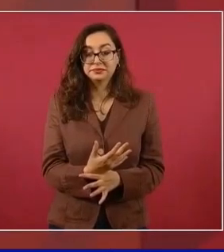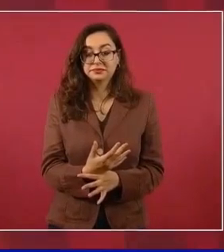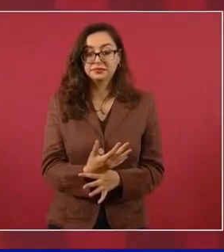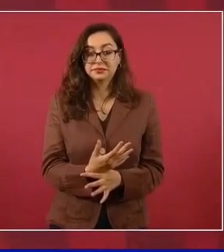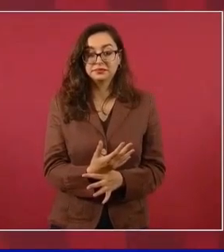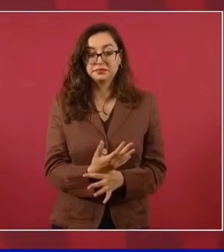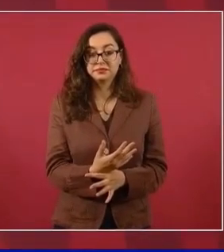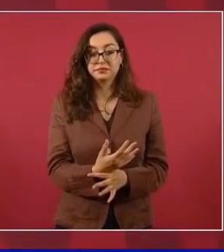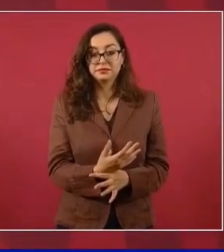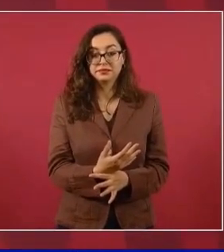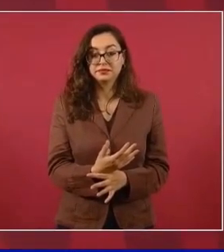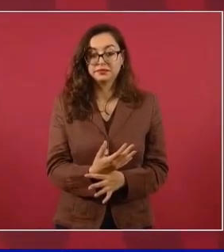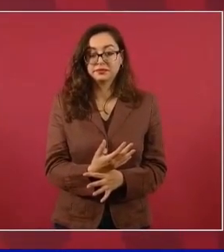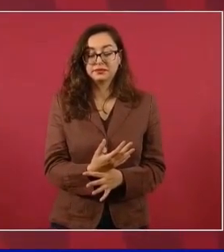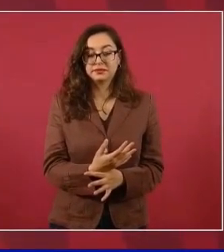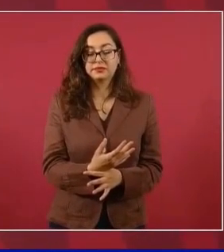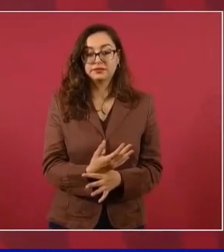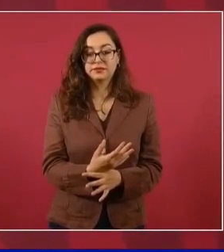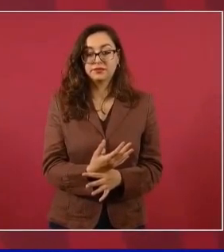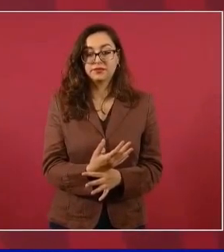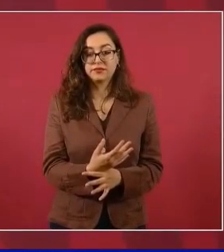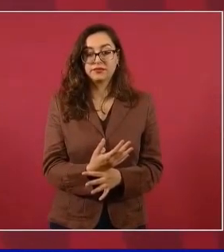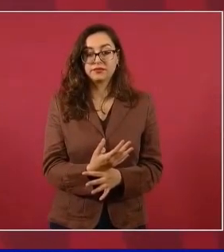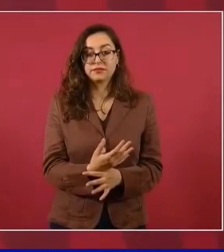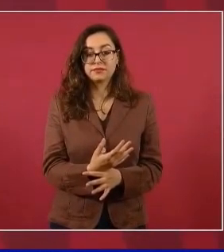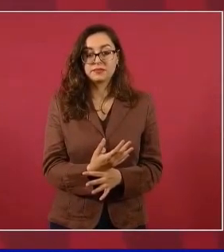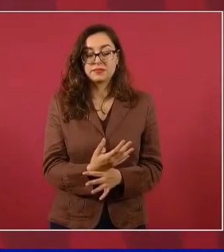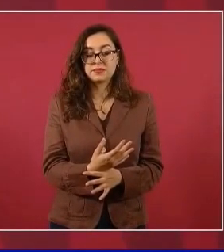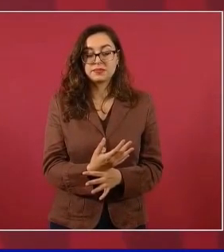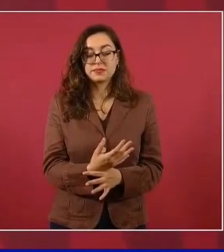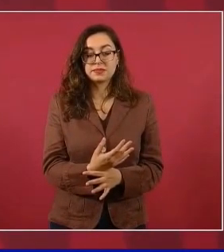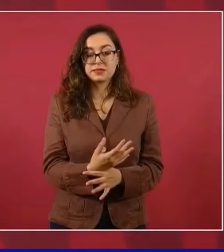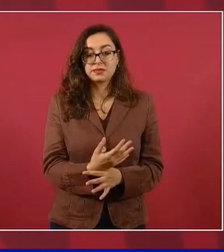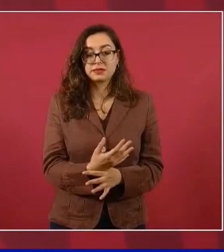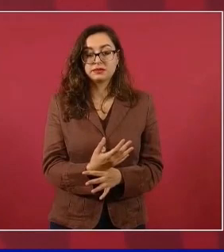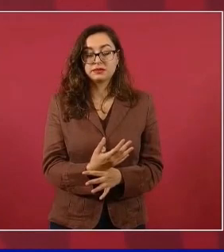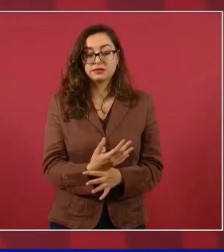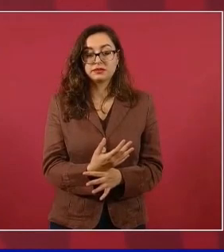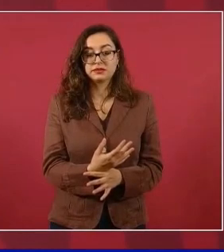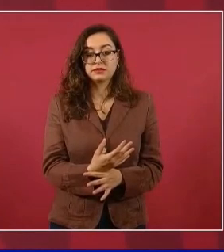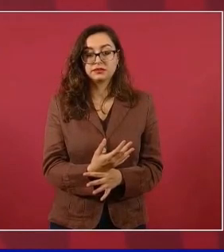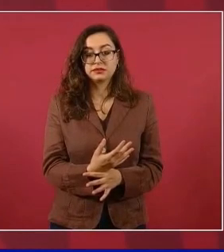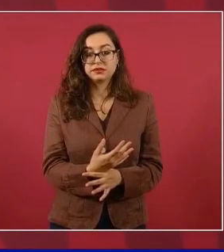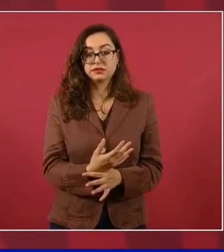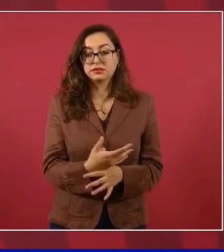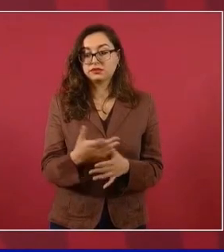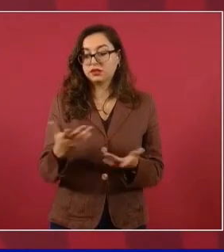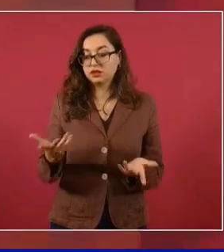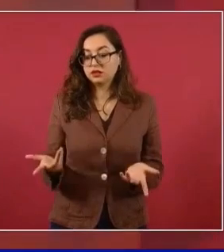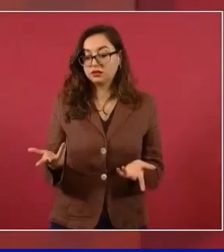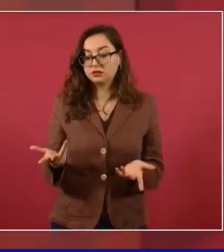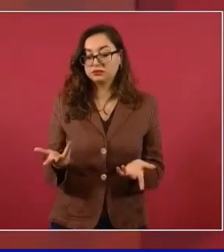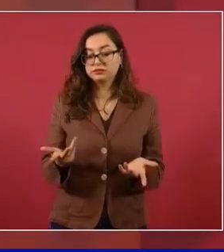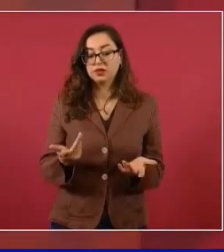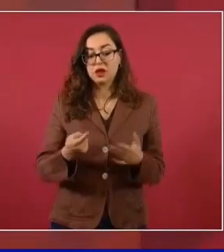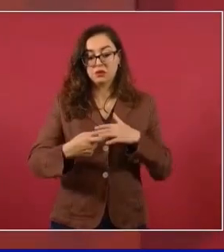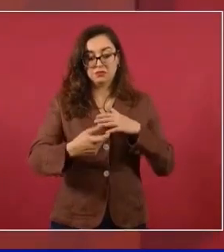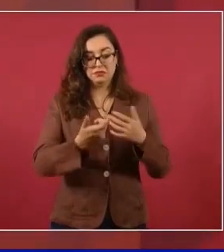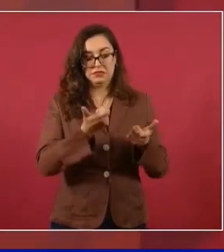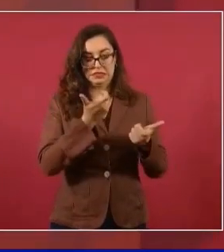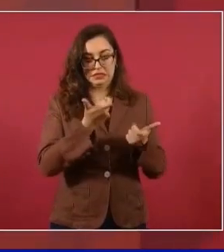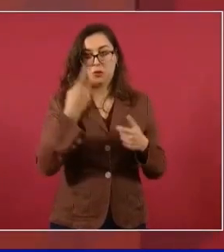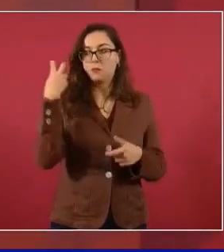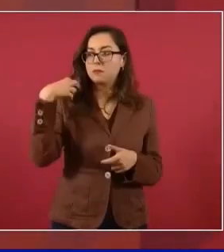que se estableciera más edad para la